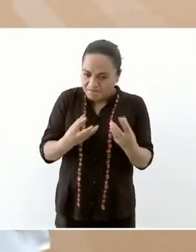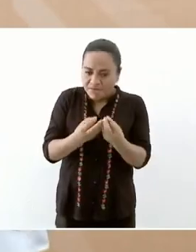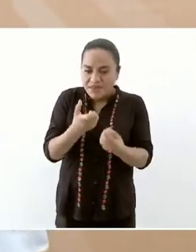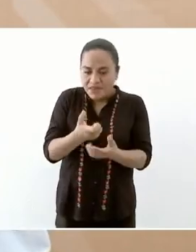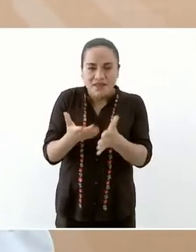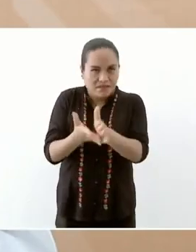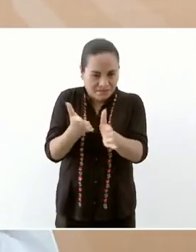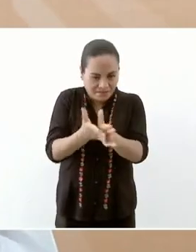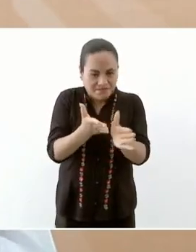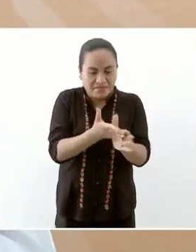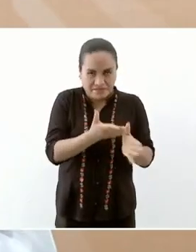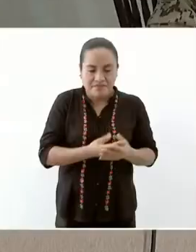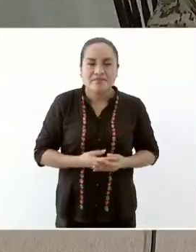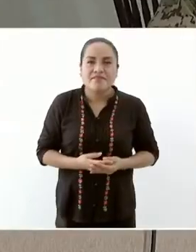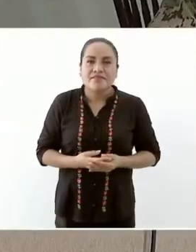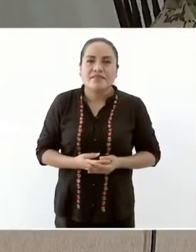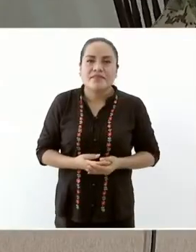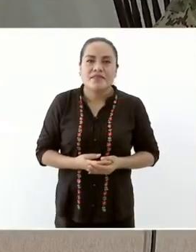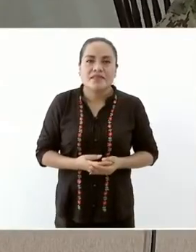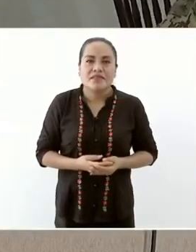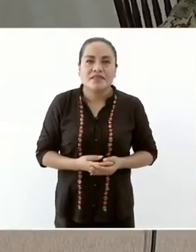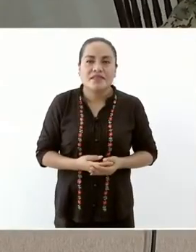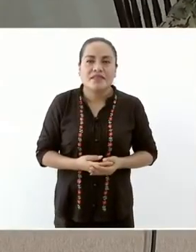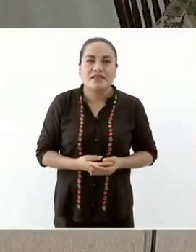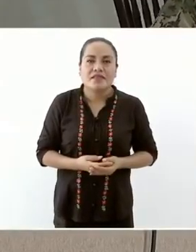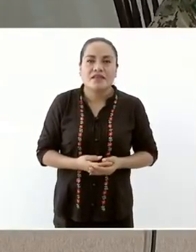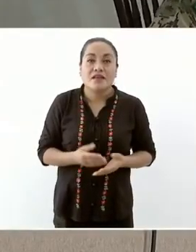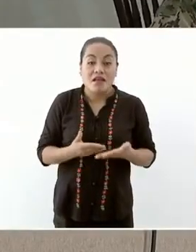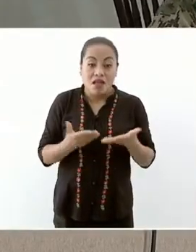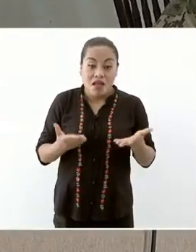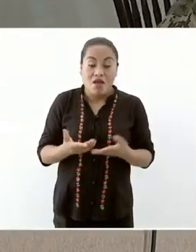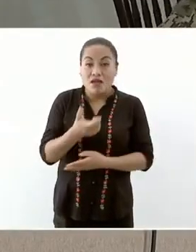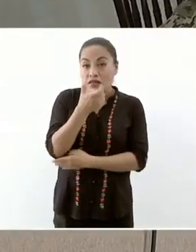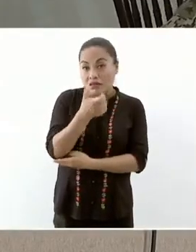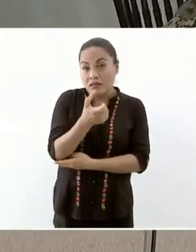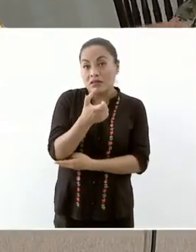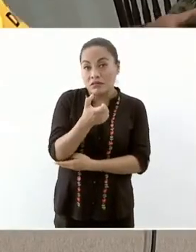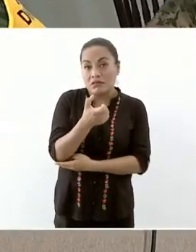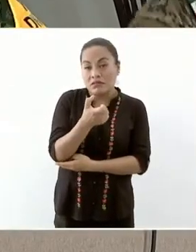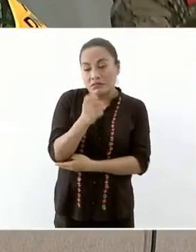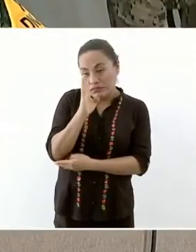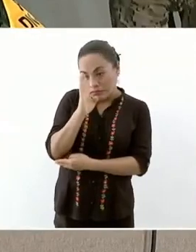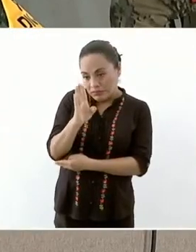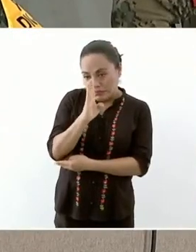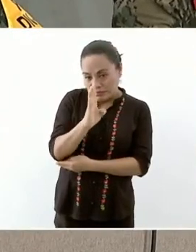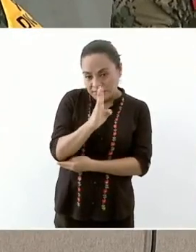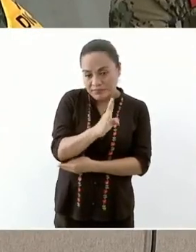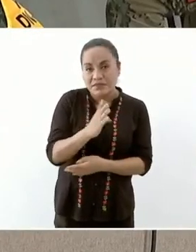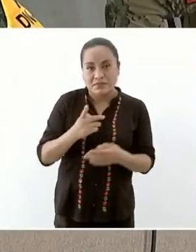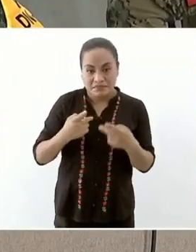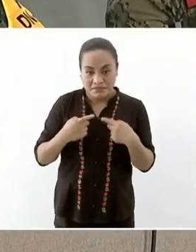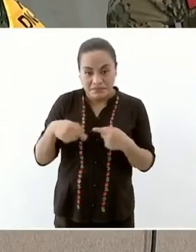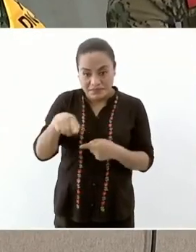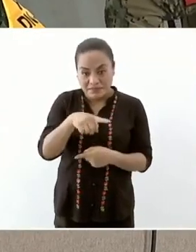viene el apoyo directo a ustedes también no es mucho